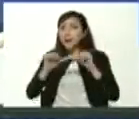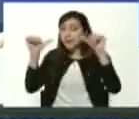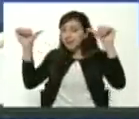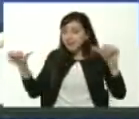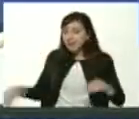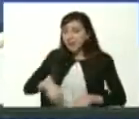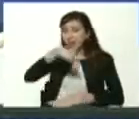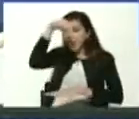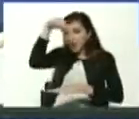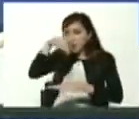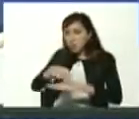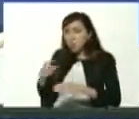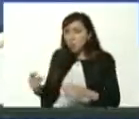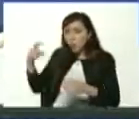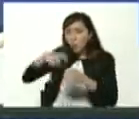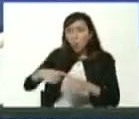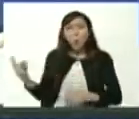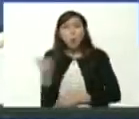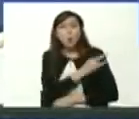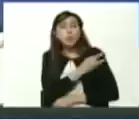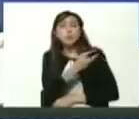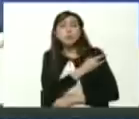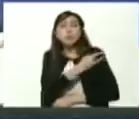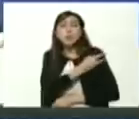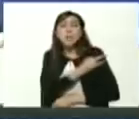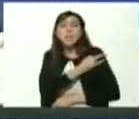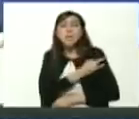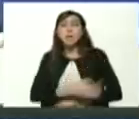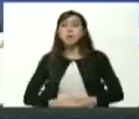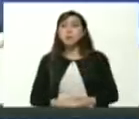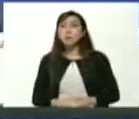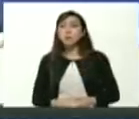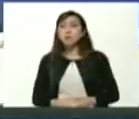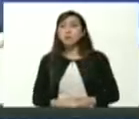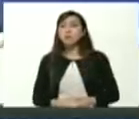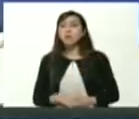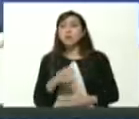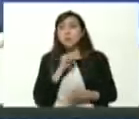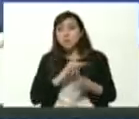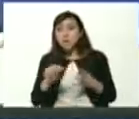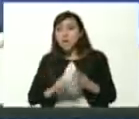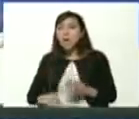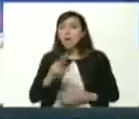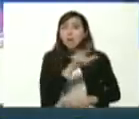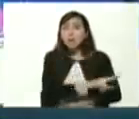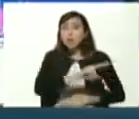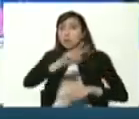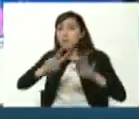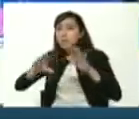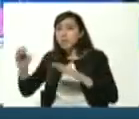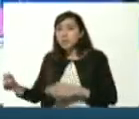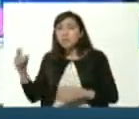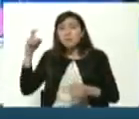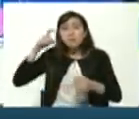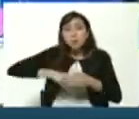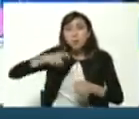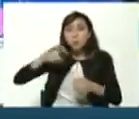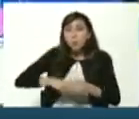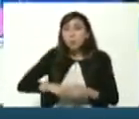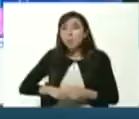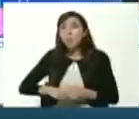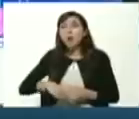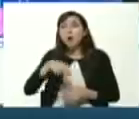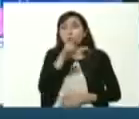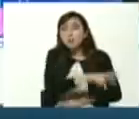nacional de ingreso universitario y ofertando trescientos setenta mil cupos a los